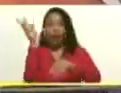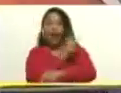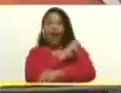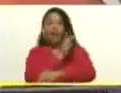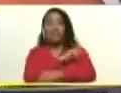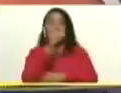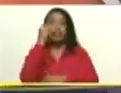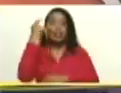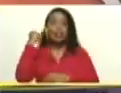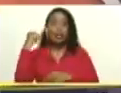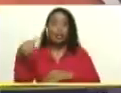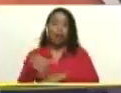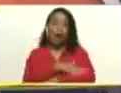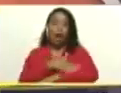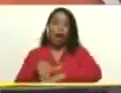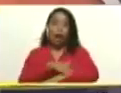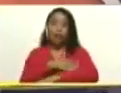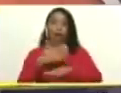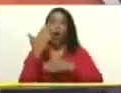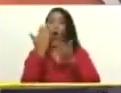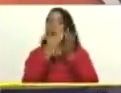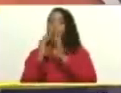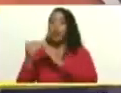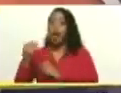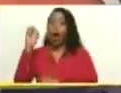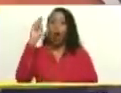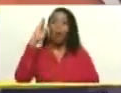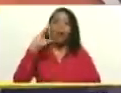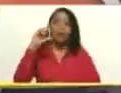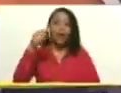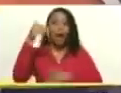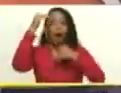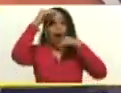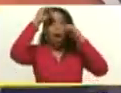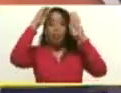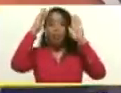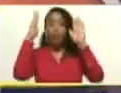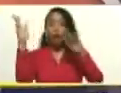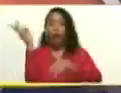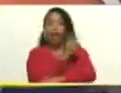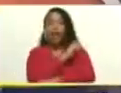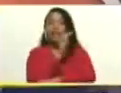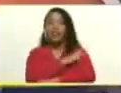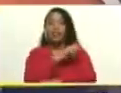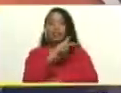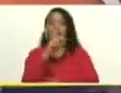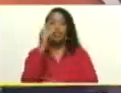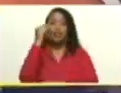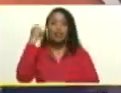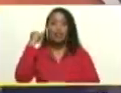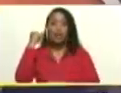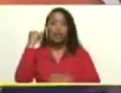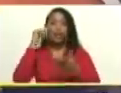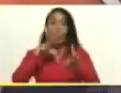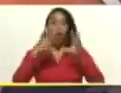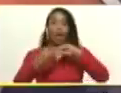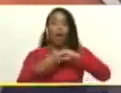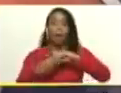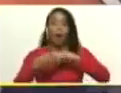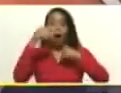jefas de calle comunidad UVC, atención, jefas y jefes de los CLAP,